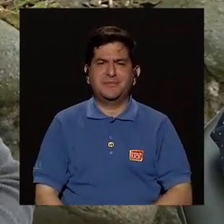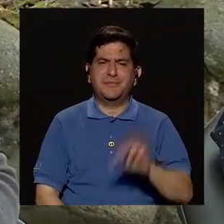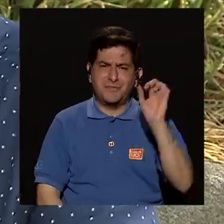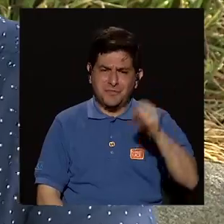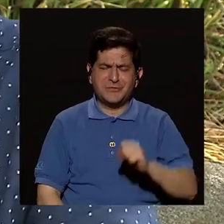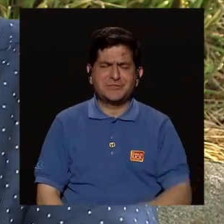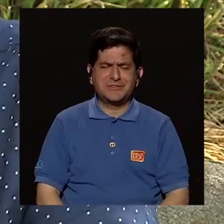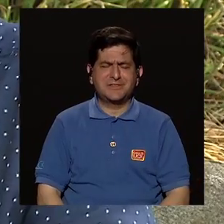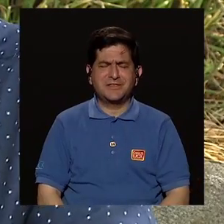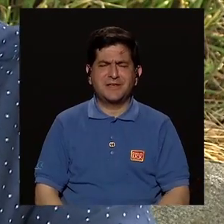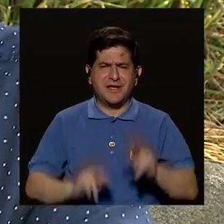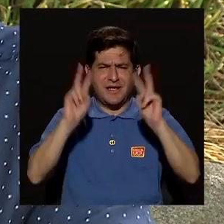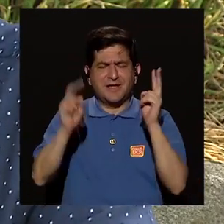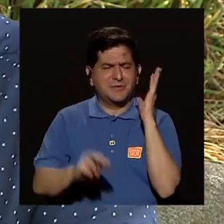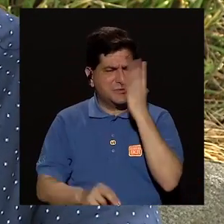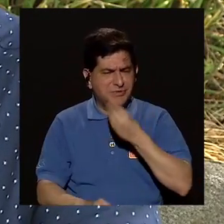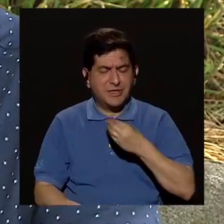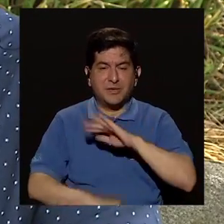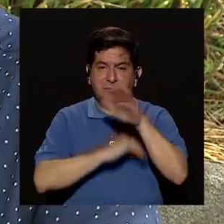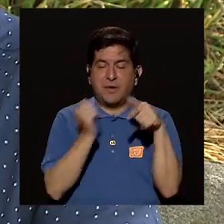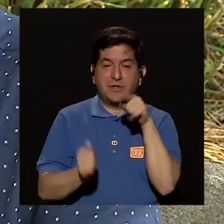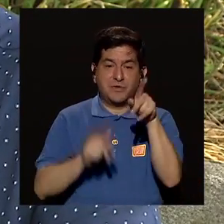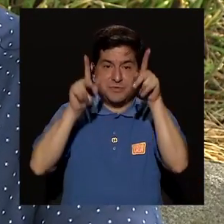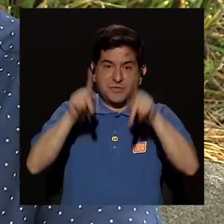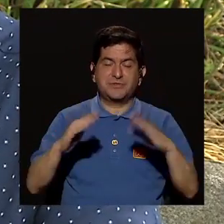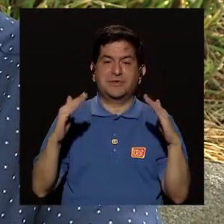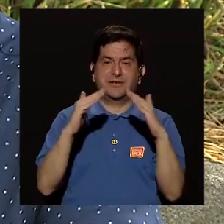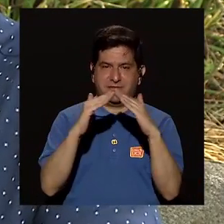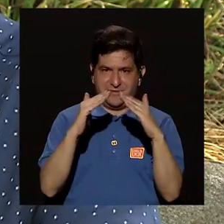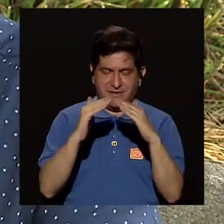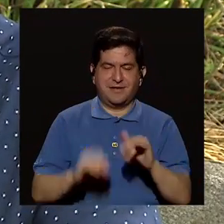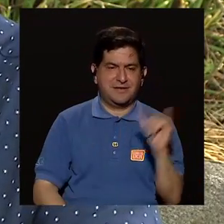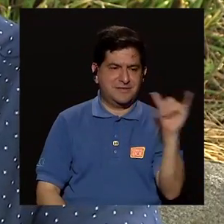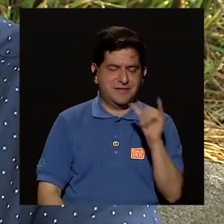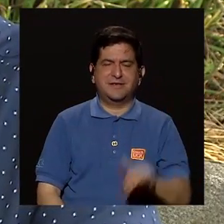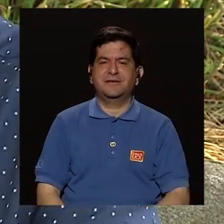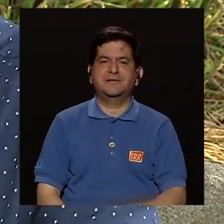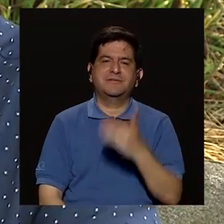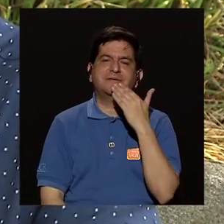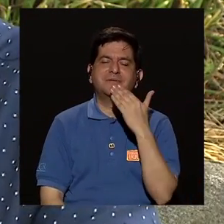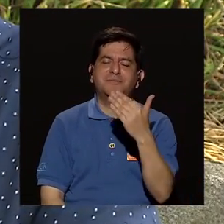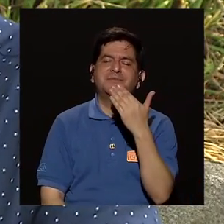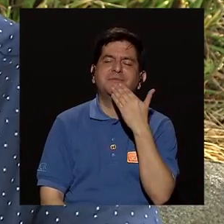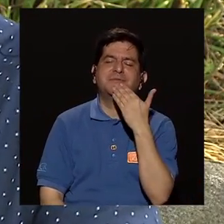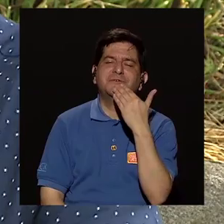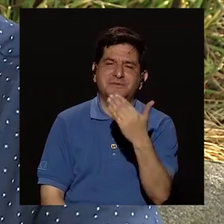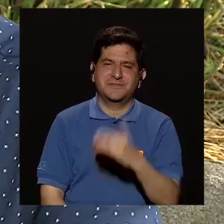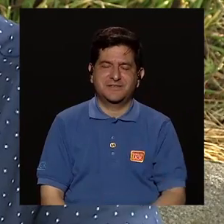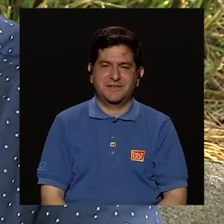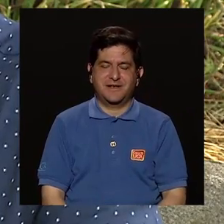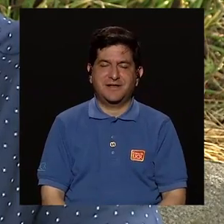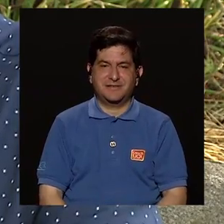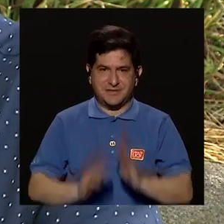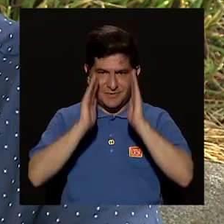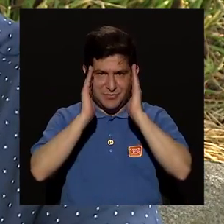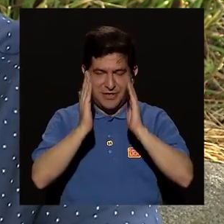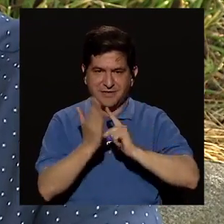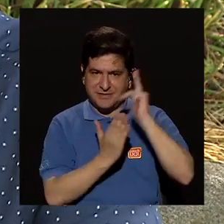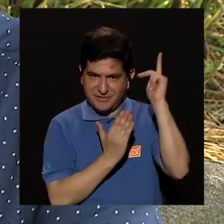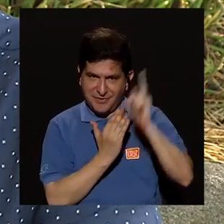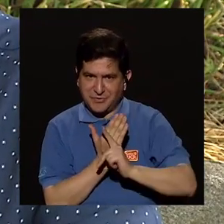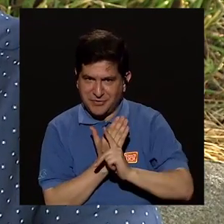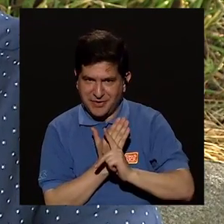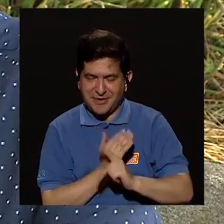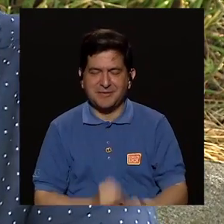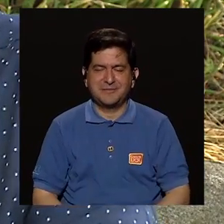muy lindo el tema y a todos ustedes allá en sus hogares pues también agradecemos por su valiosa sintonía